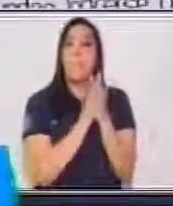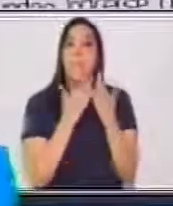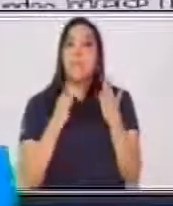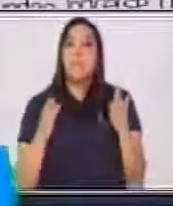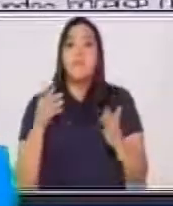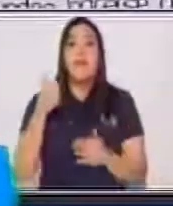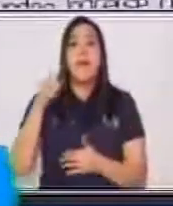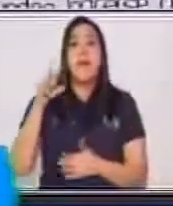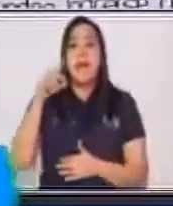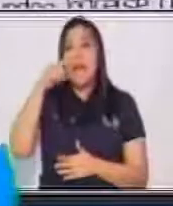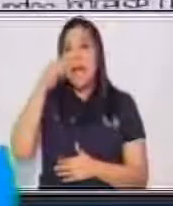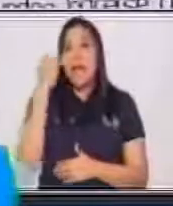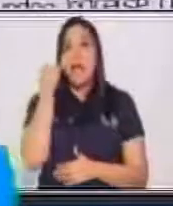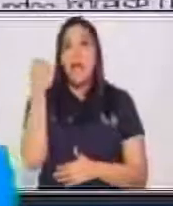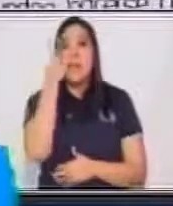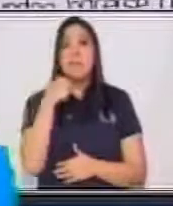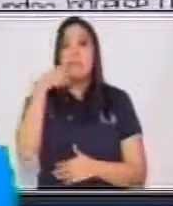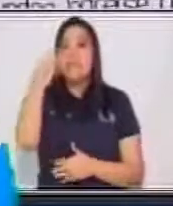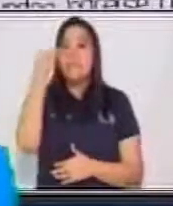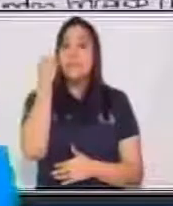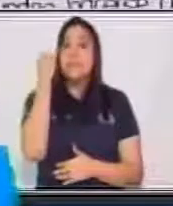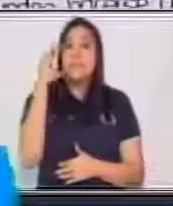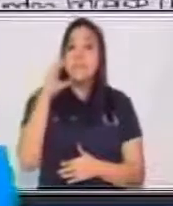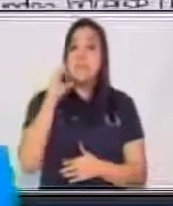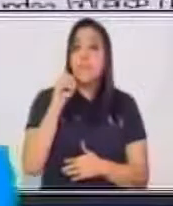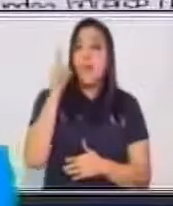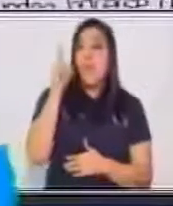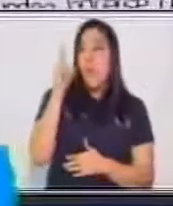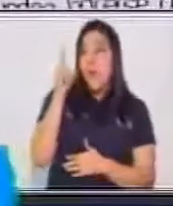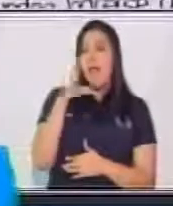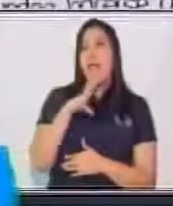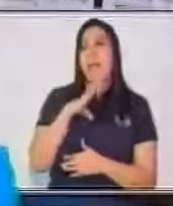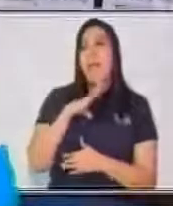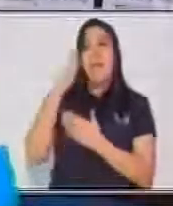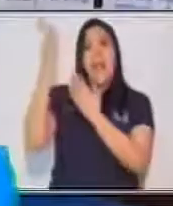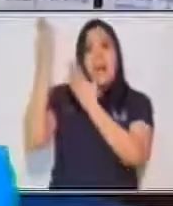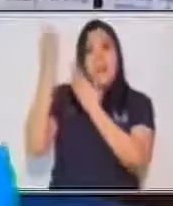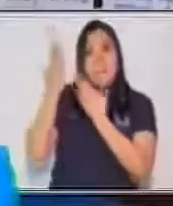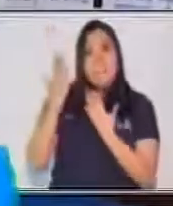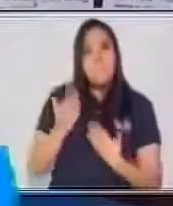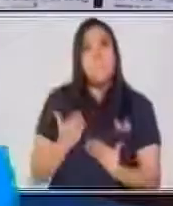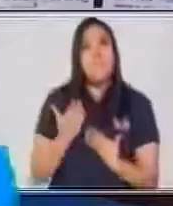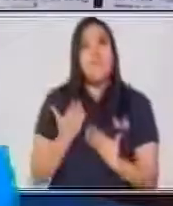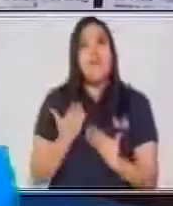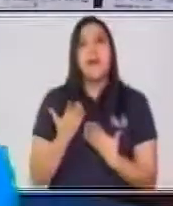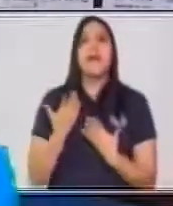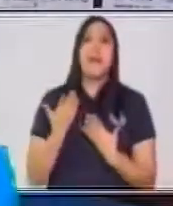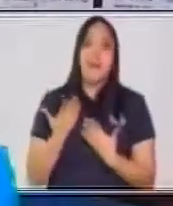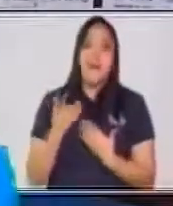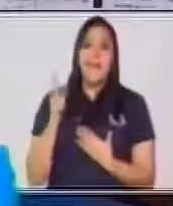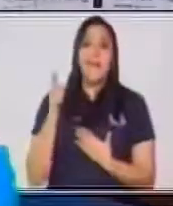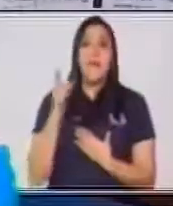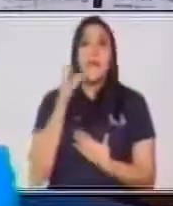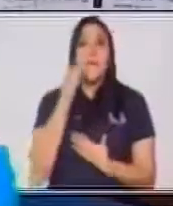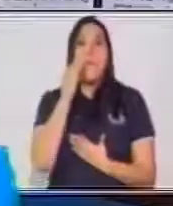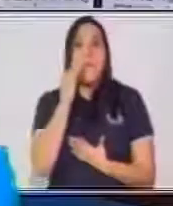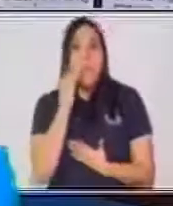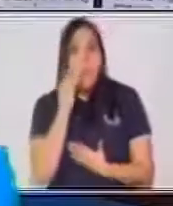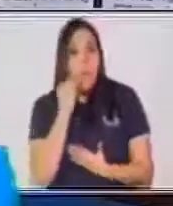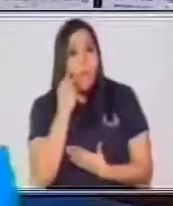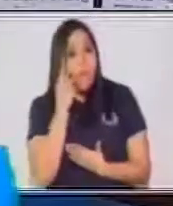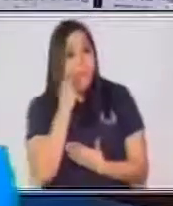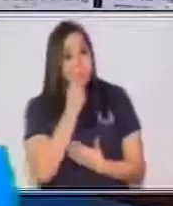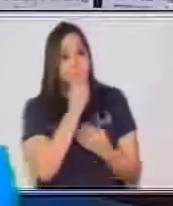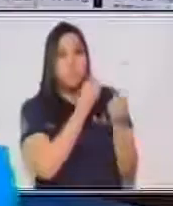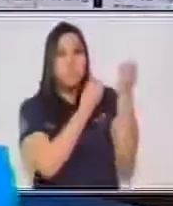artístico, que, pues, en este, lo que le brinda al lector es más que una experiencia estética, más que